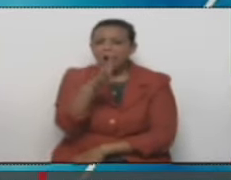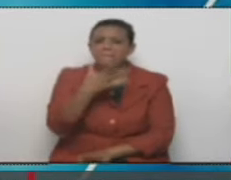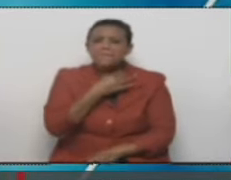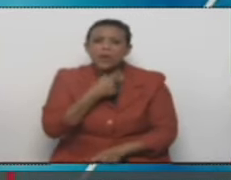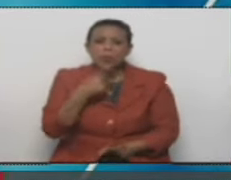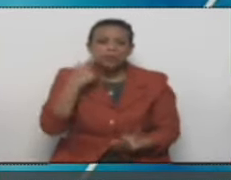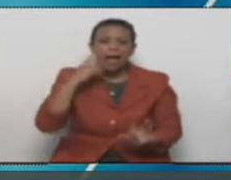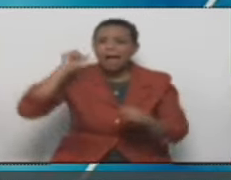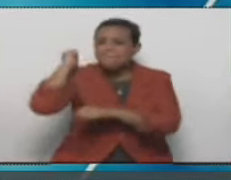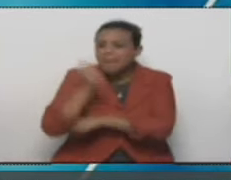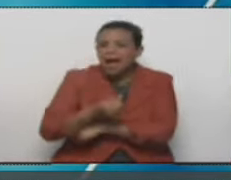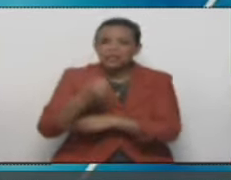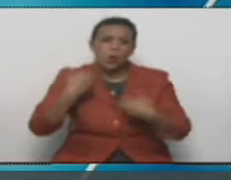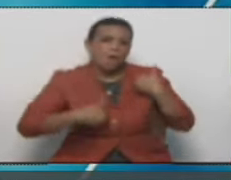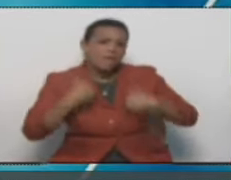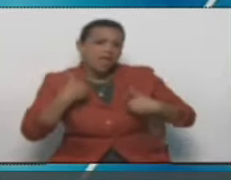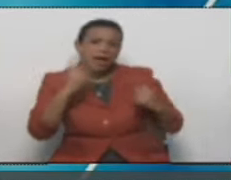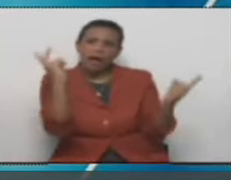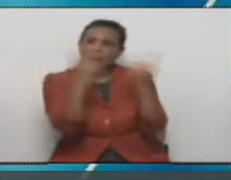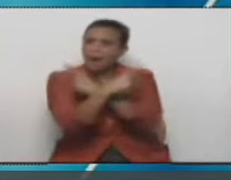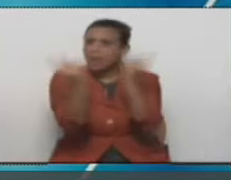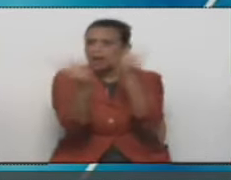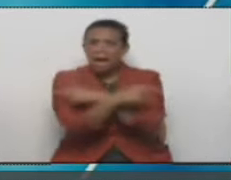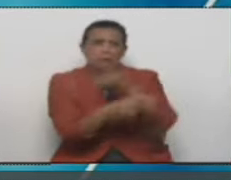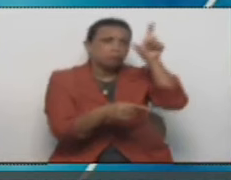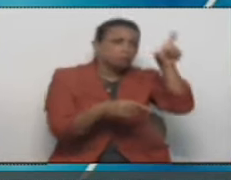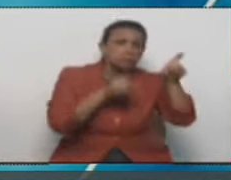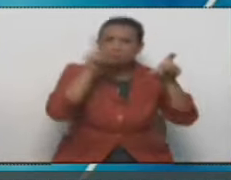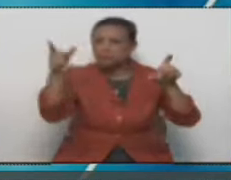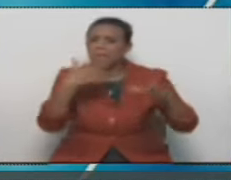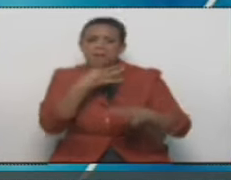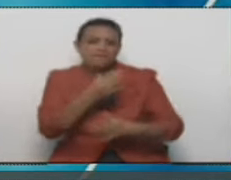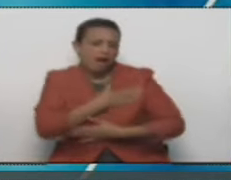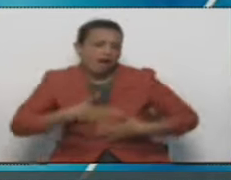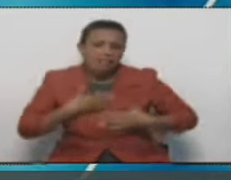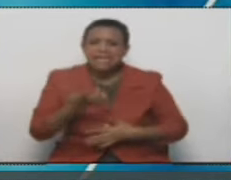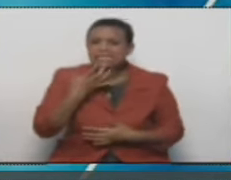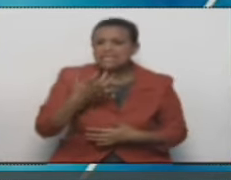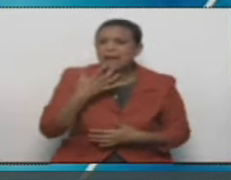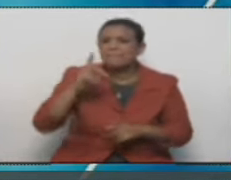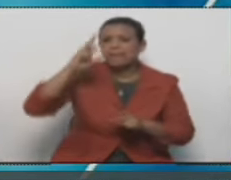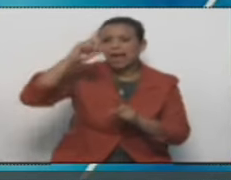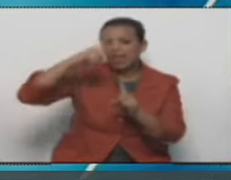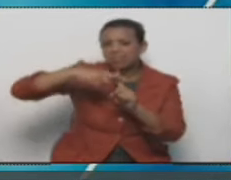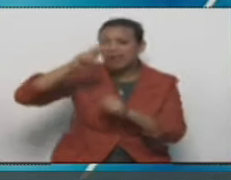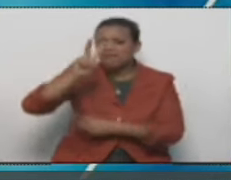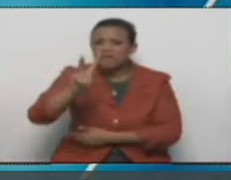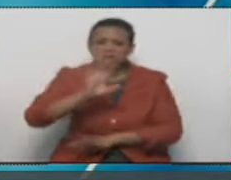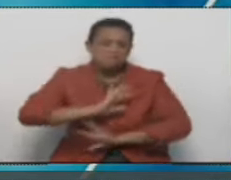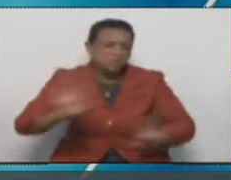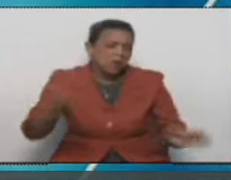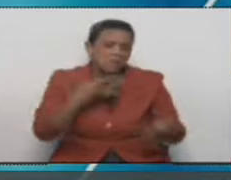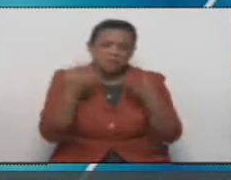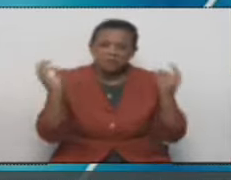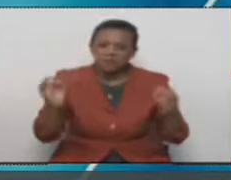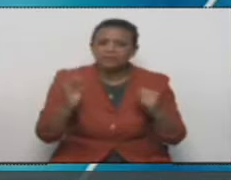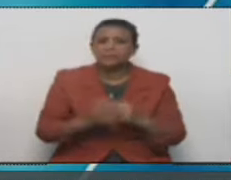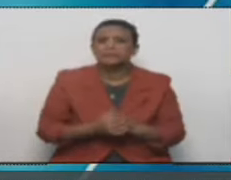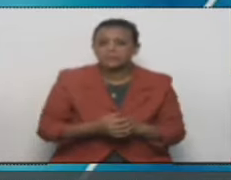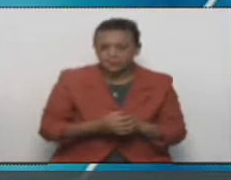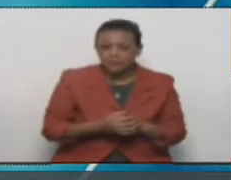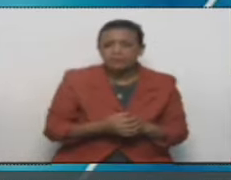los miércoles. Estoy cambiando canales, viendo cosas y tengo grabado el mazo. Paso, veo el mazo. Y con Simple